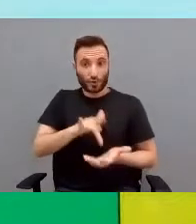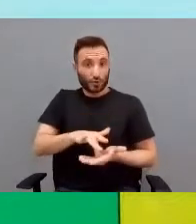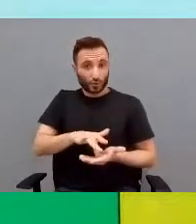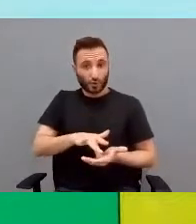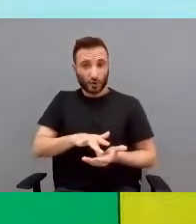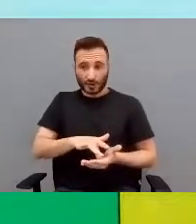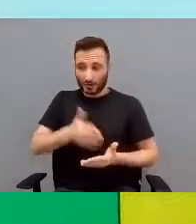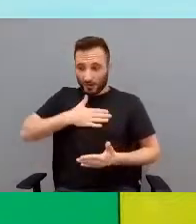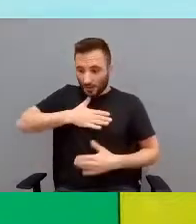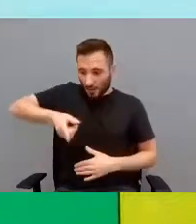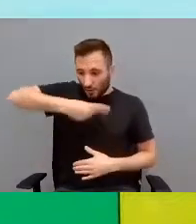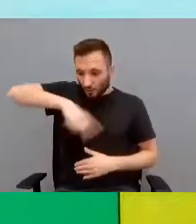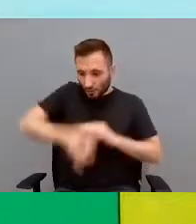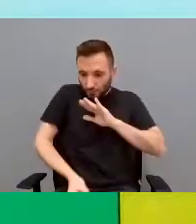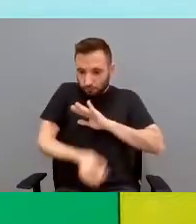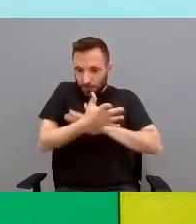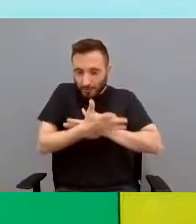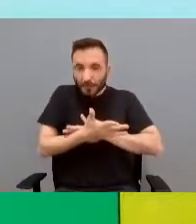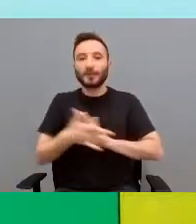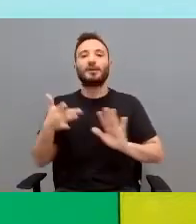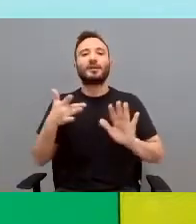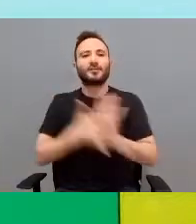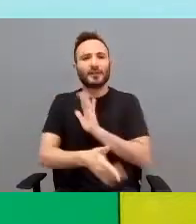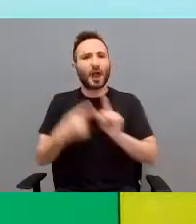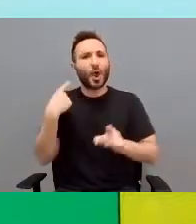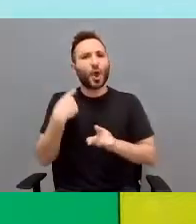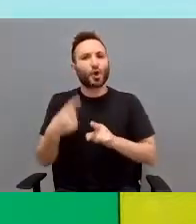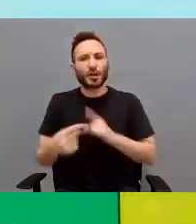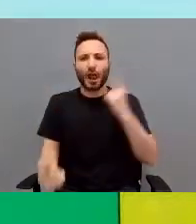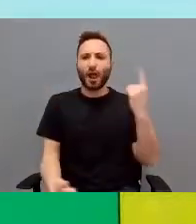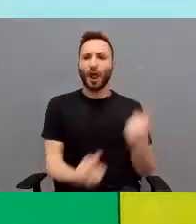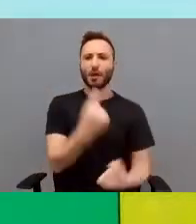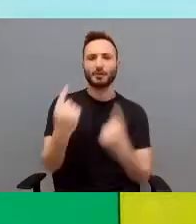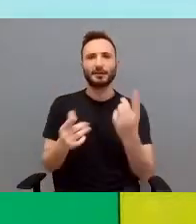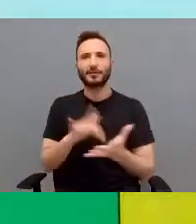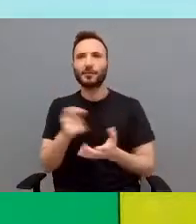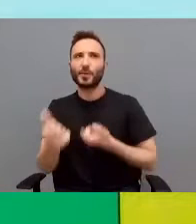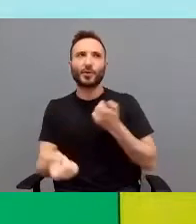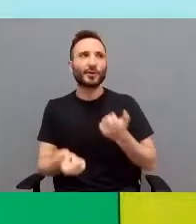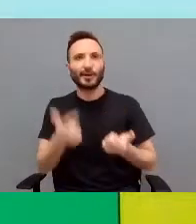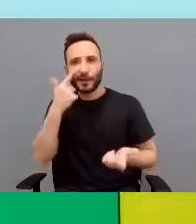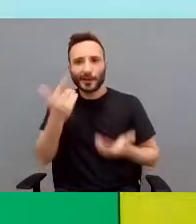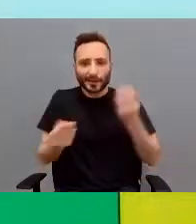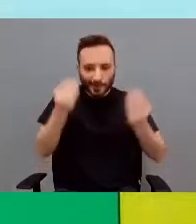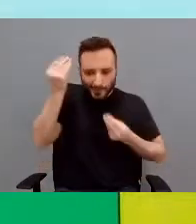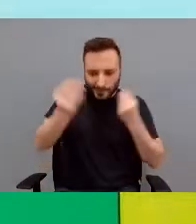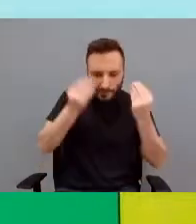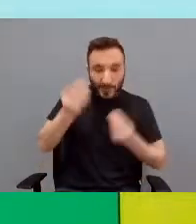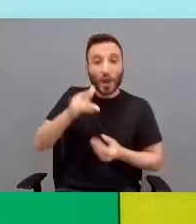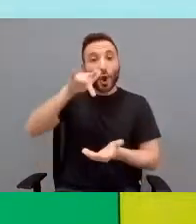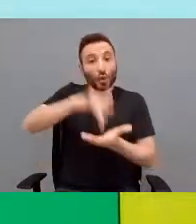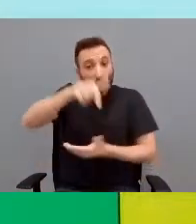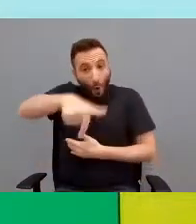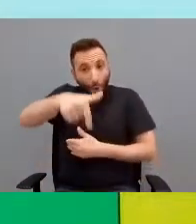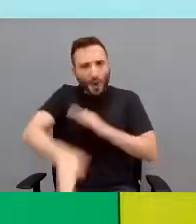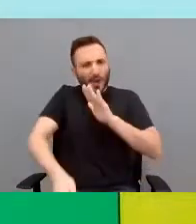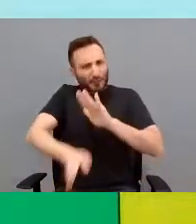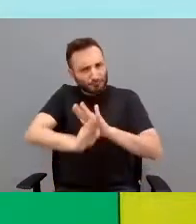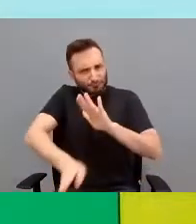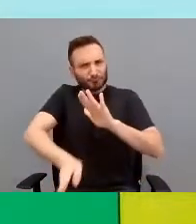desde nosotros, pues había cosas que teníamos un poco que sopesar, que valorar y que a día de hoy todavía